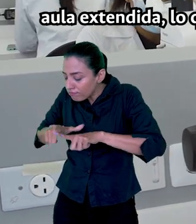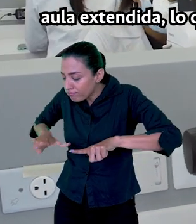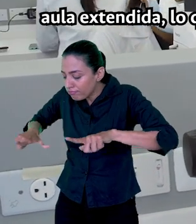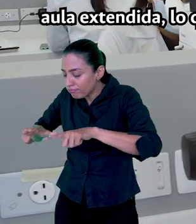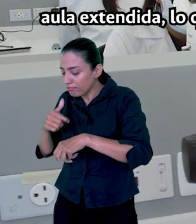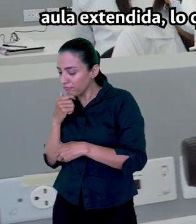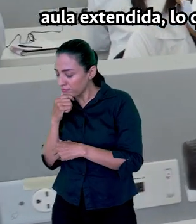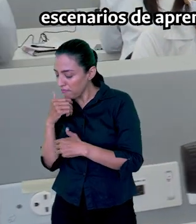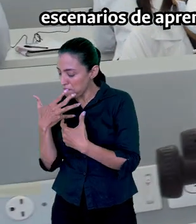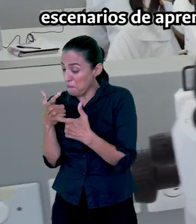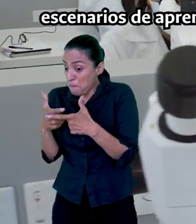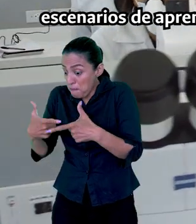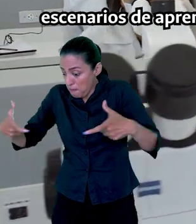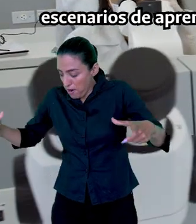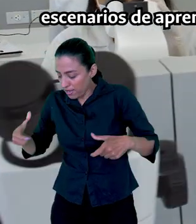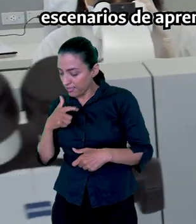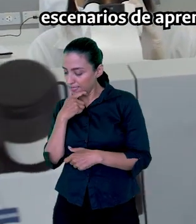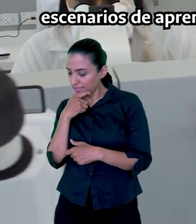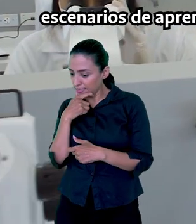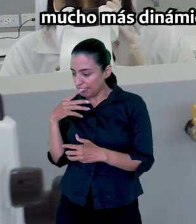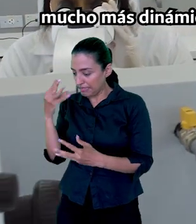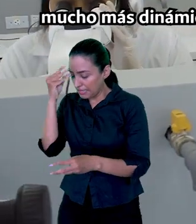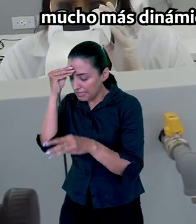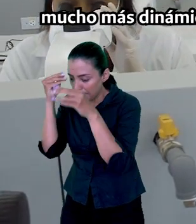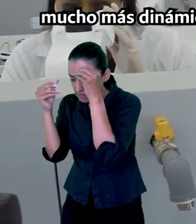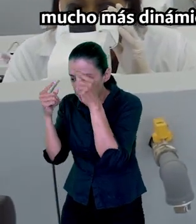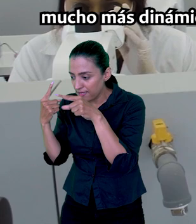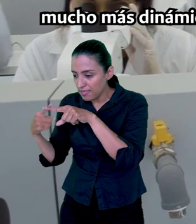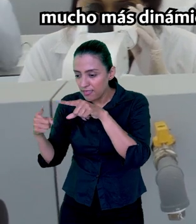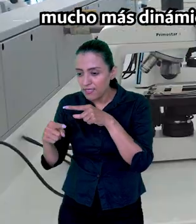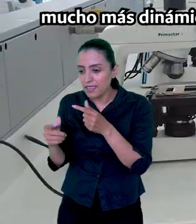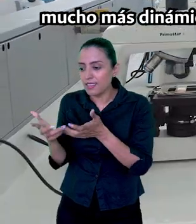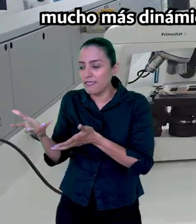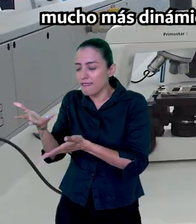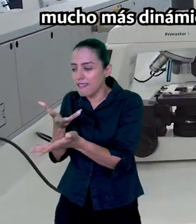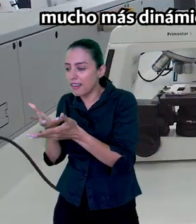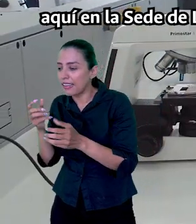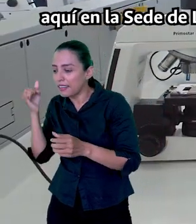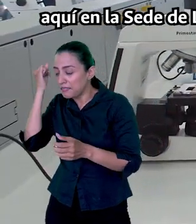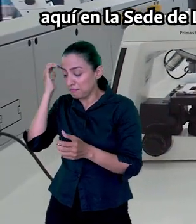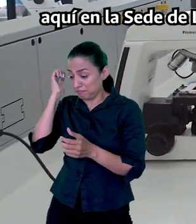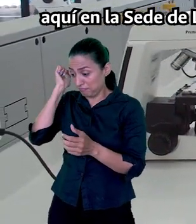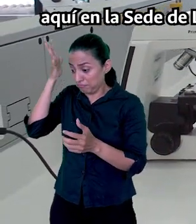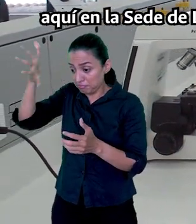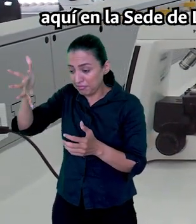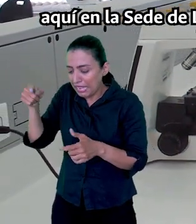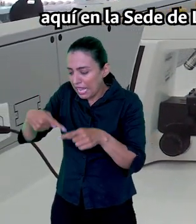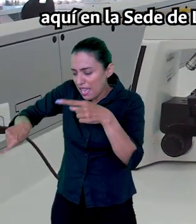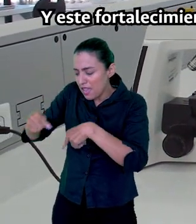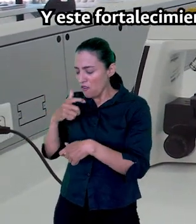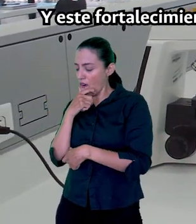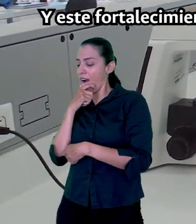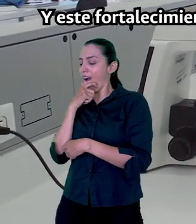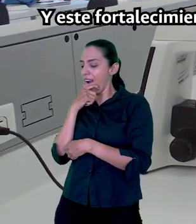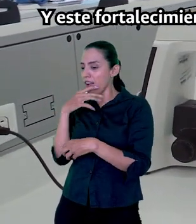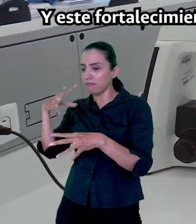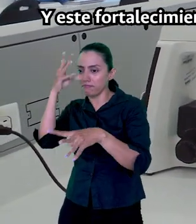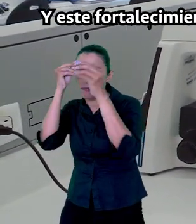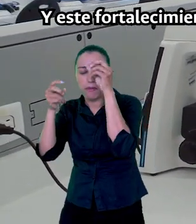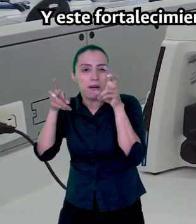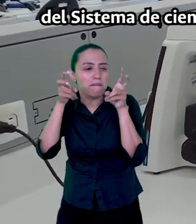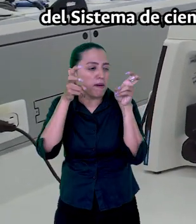lo que permite generar escenarios de aprendizaje mucho más dinámicos, más robustos aquí en la sede de La Paz. Y este